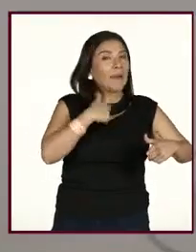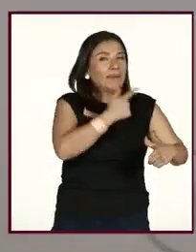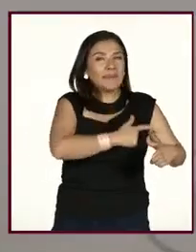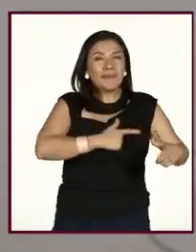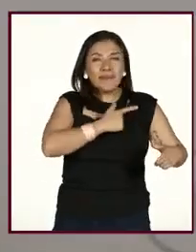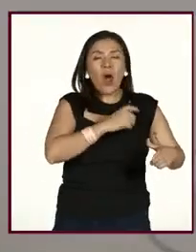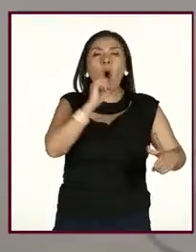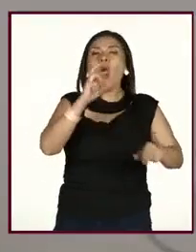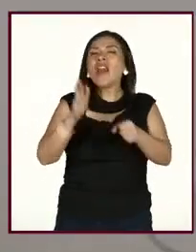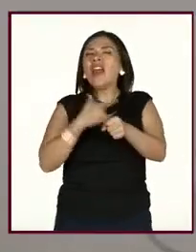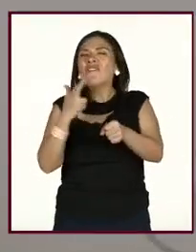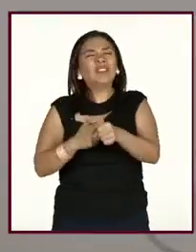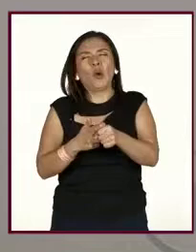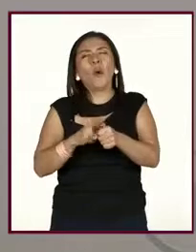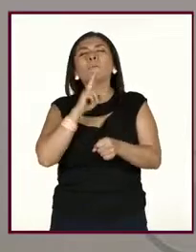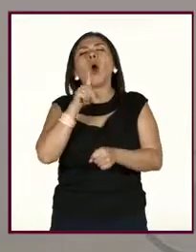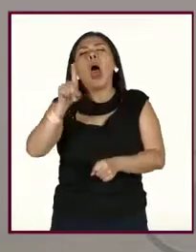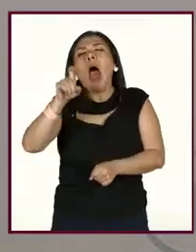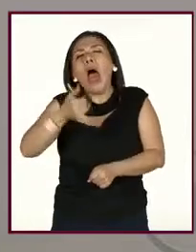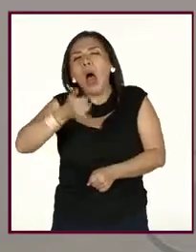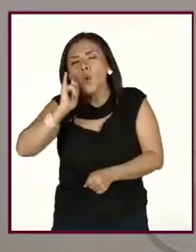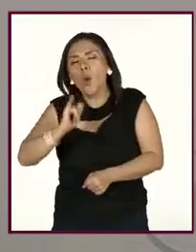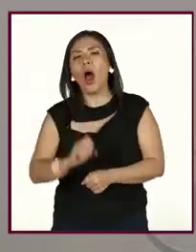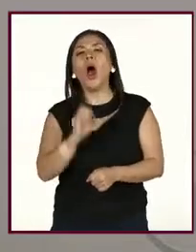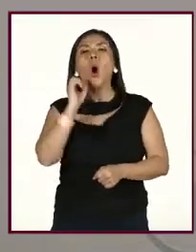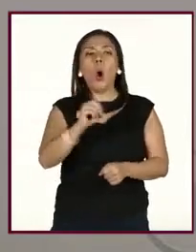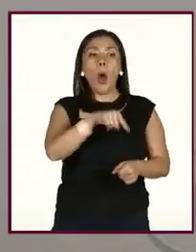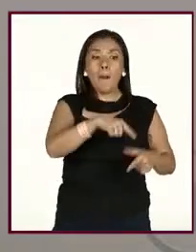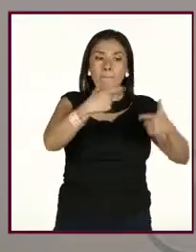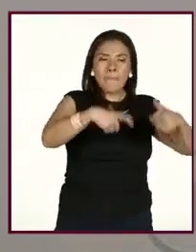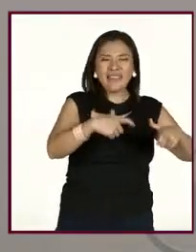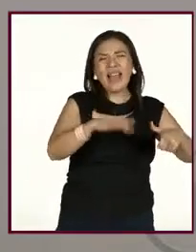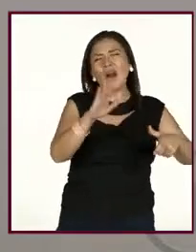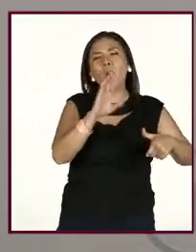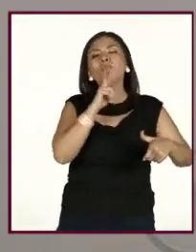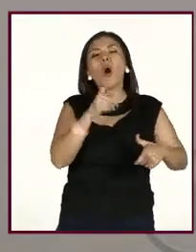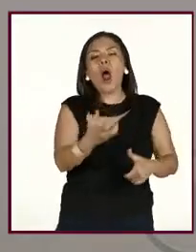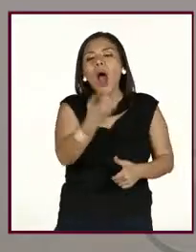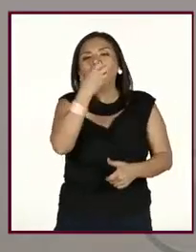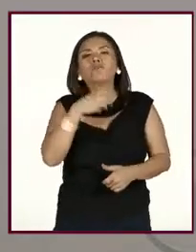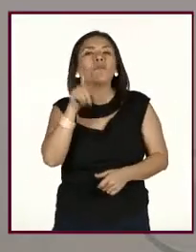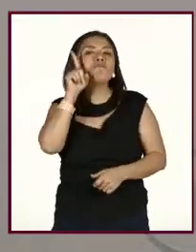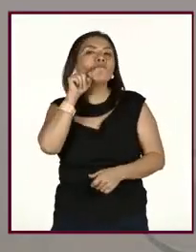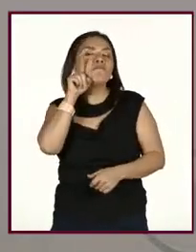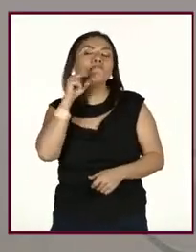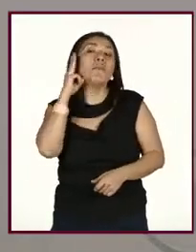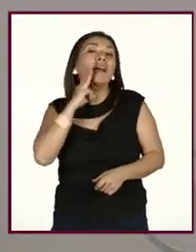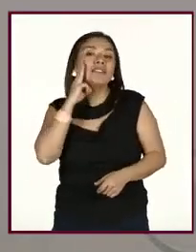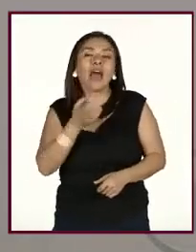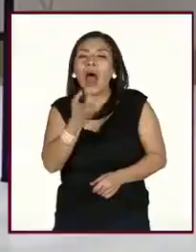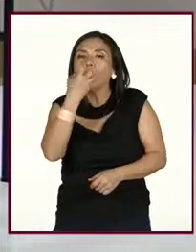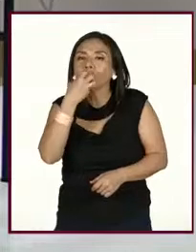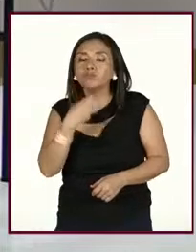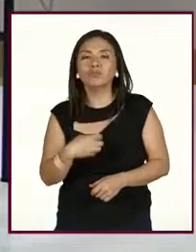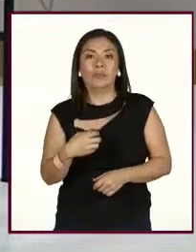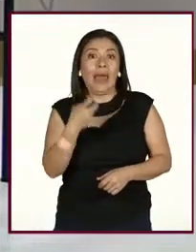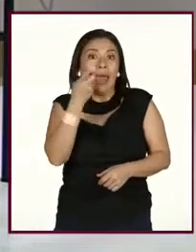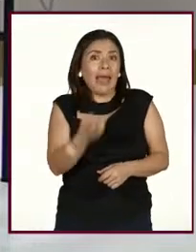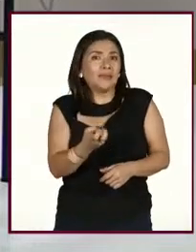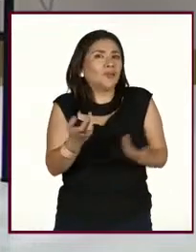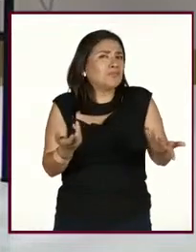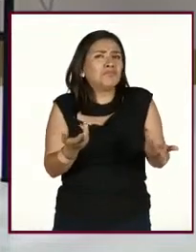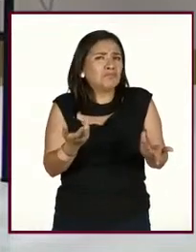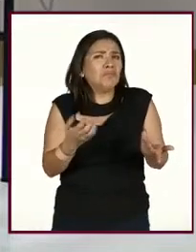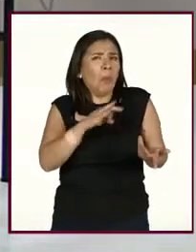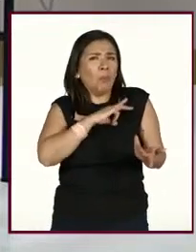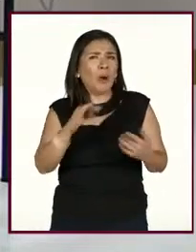o este refresco lo va a cambiar por agua, o ese pastelito, pues, lo va a cambiar por una manzana, por una fruta. respetarlas. Respetarlas, sí, justo.